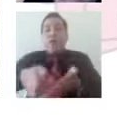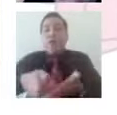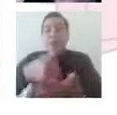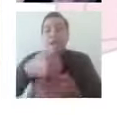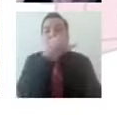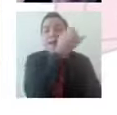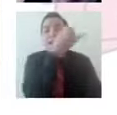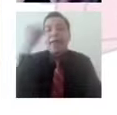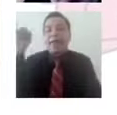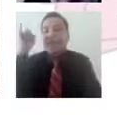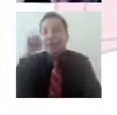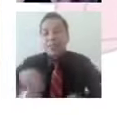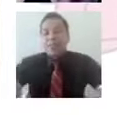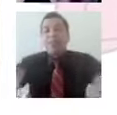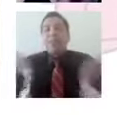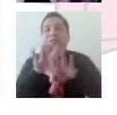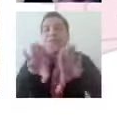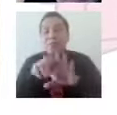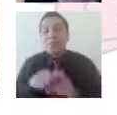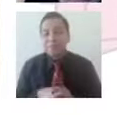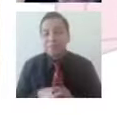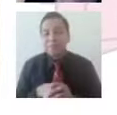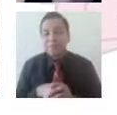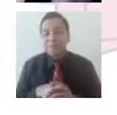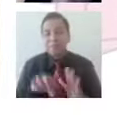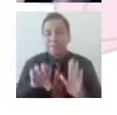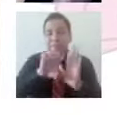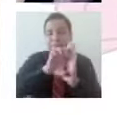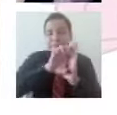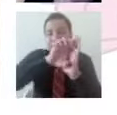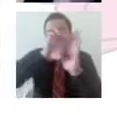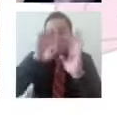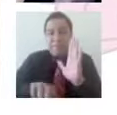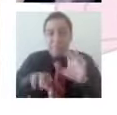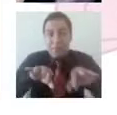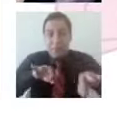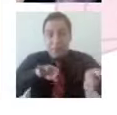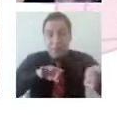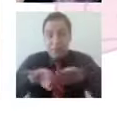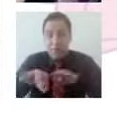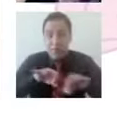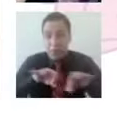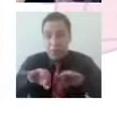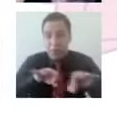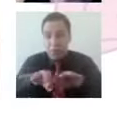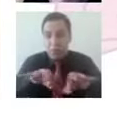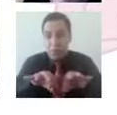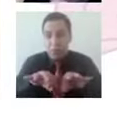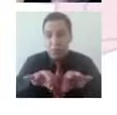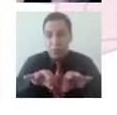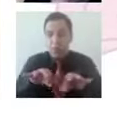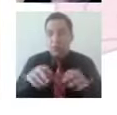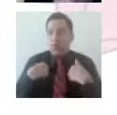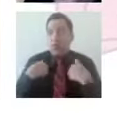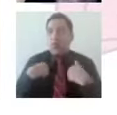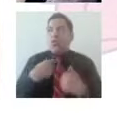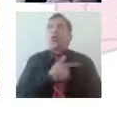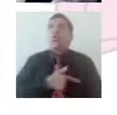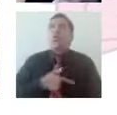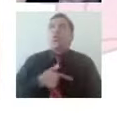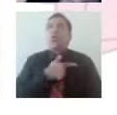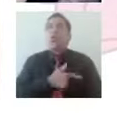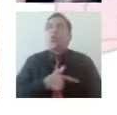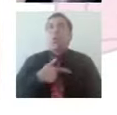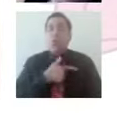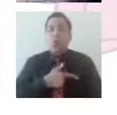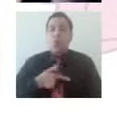Por ejemplo, si nos enfocamos en la parte del trabajo, ¿no? A mí me gustaría Olga Robelo, sin los títulos y sin decir que